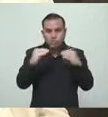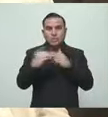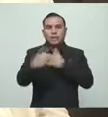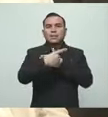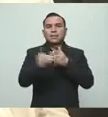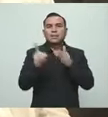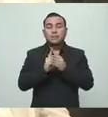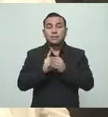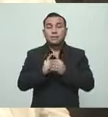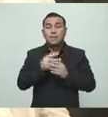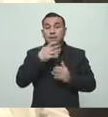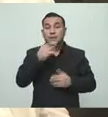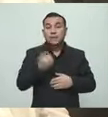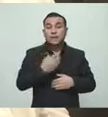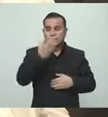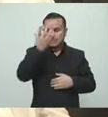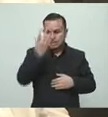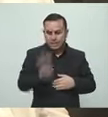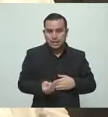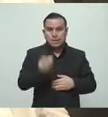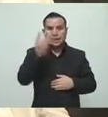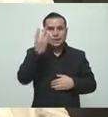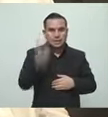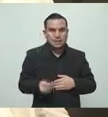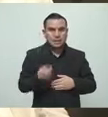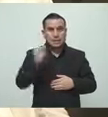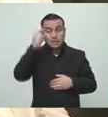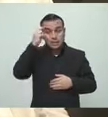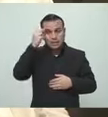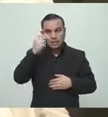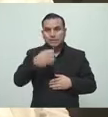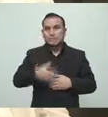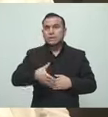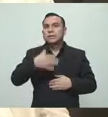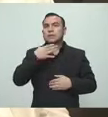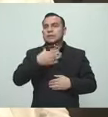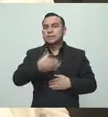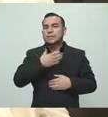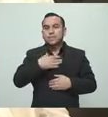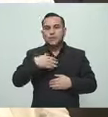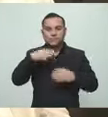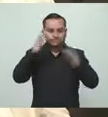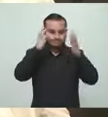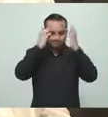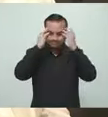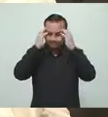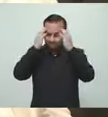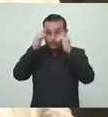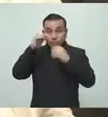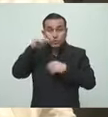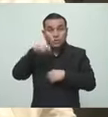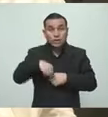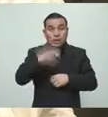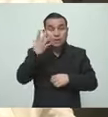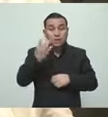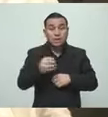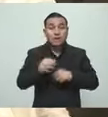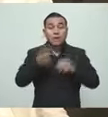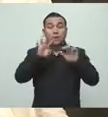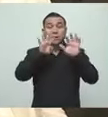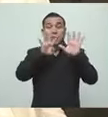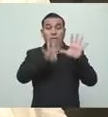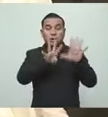cada día que pasa, en realidad la preocupación aumenta. Este día tenemos 90